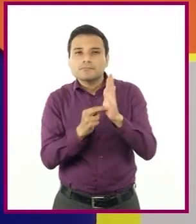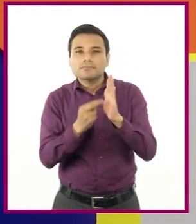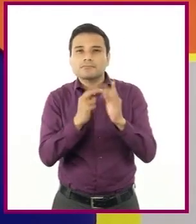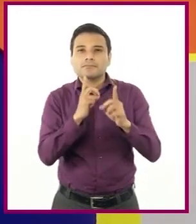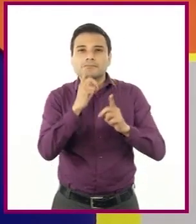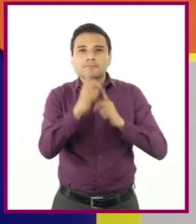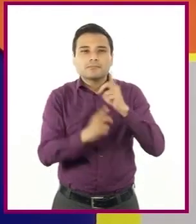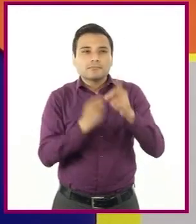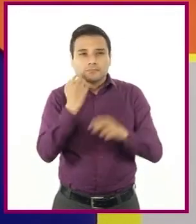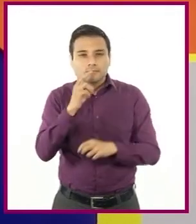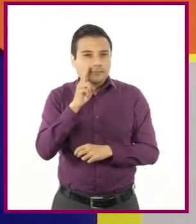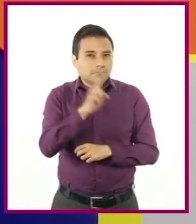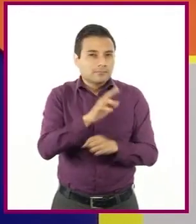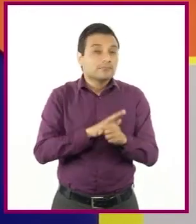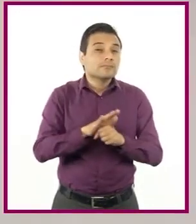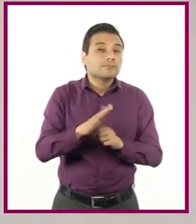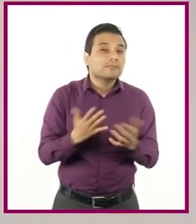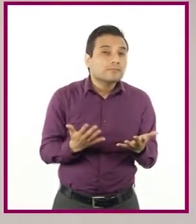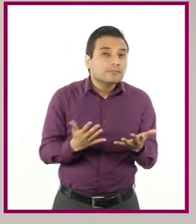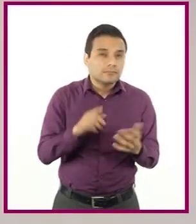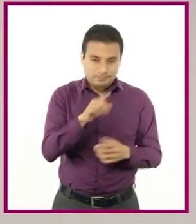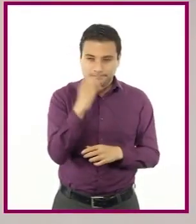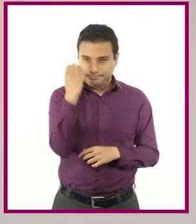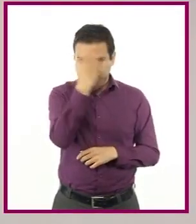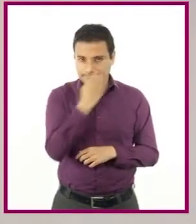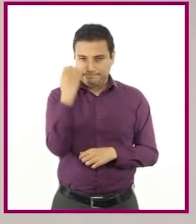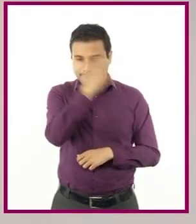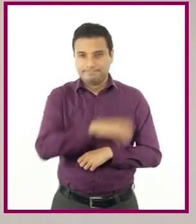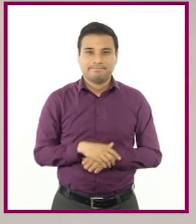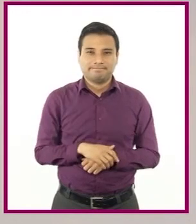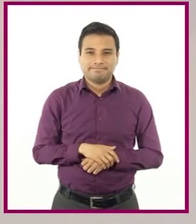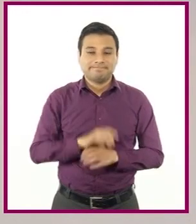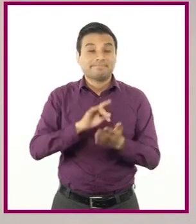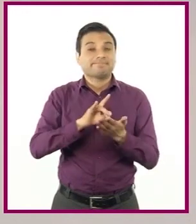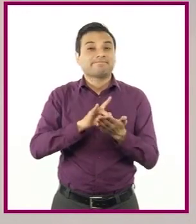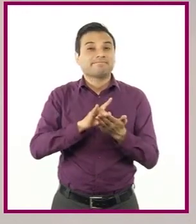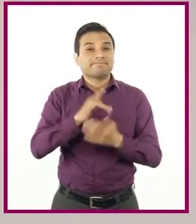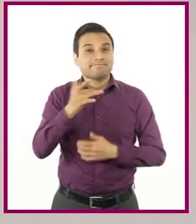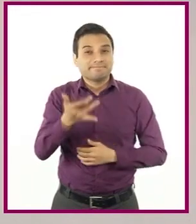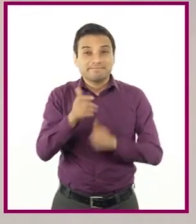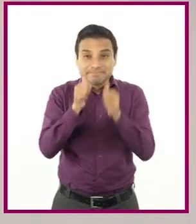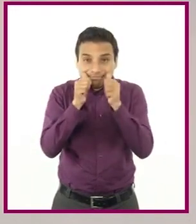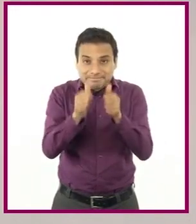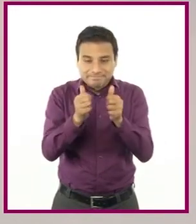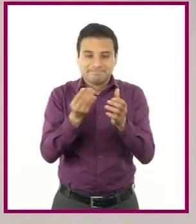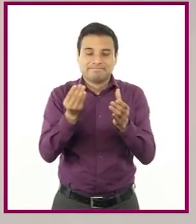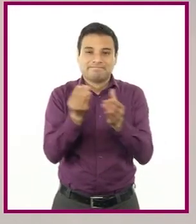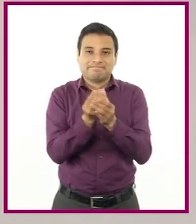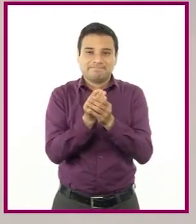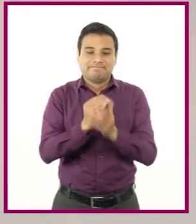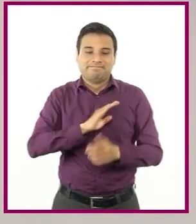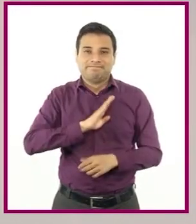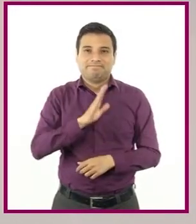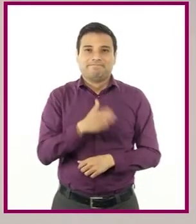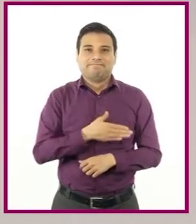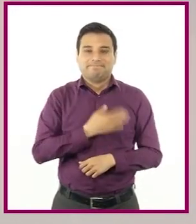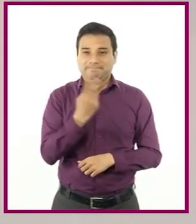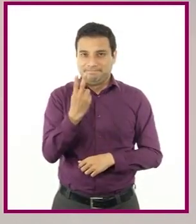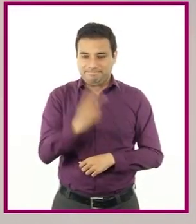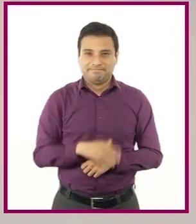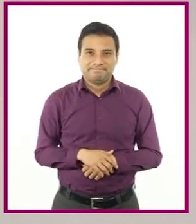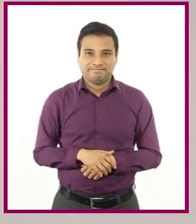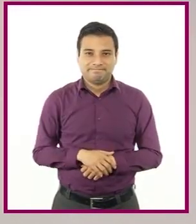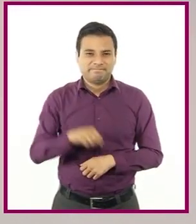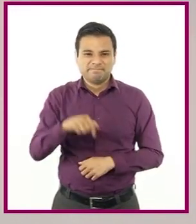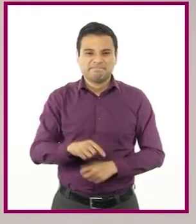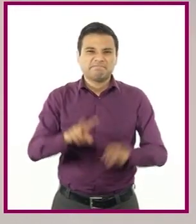busquemos los signos de puntuación. Gracias por compartir con nosotros esta sesión de Lengua Materna 2, en la que hemos